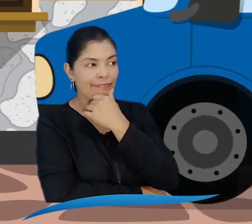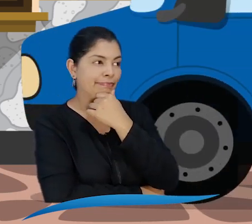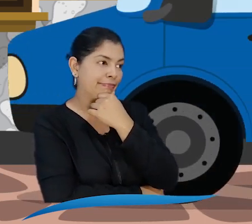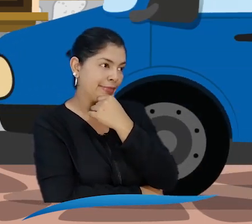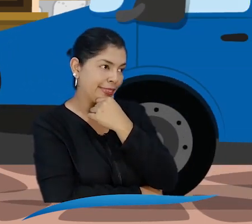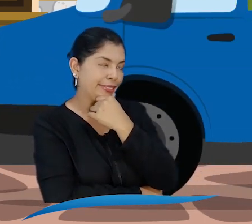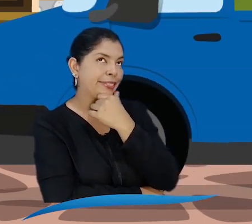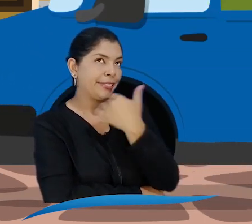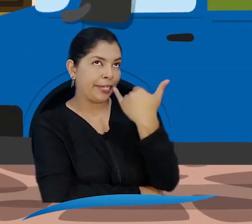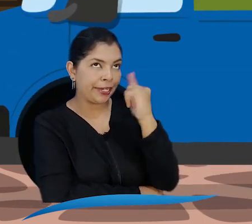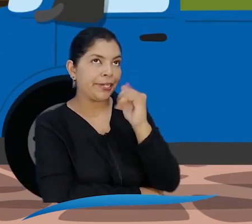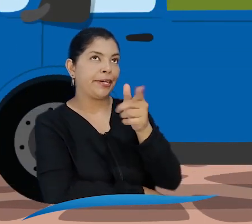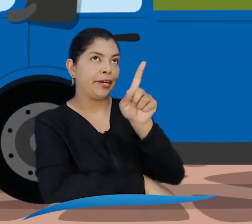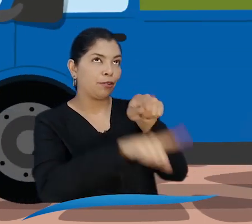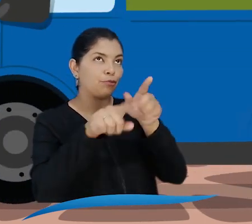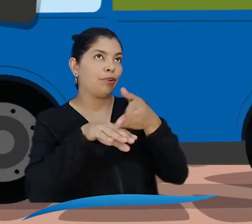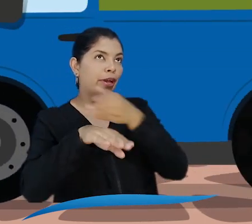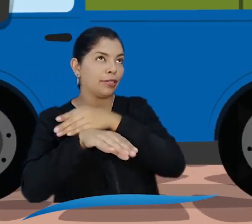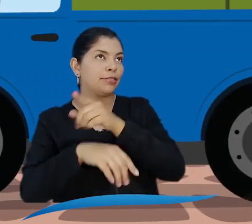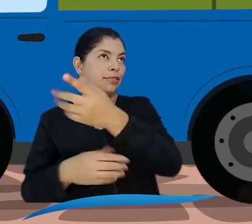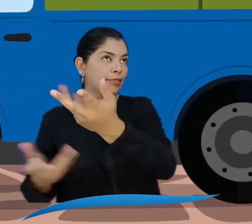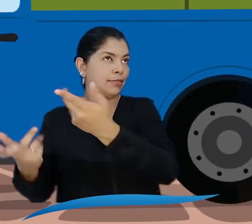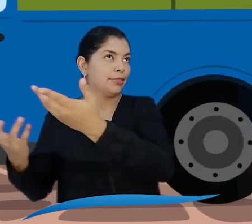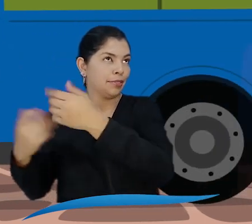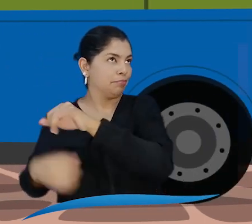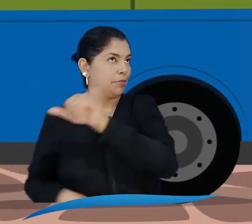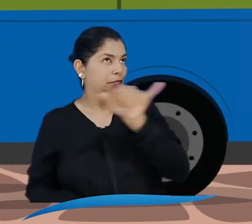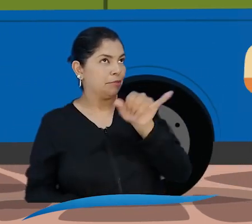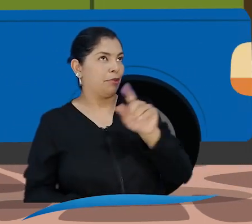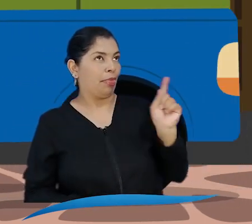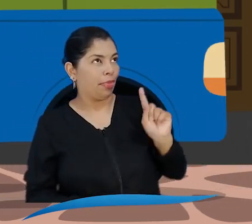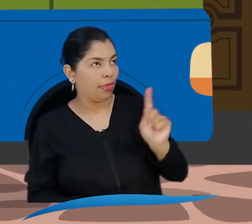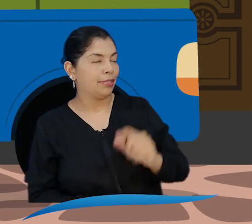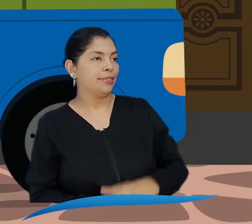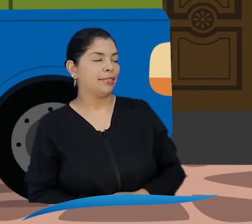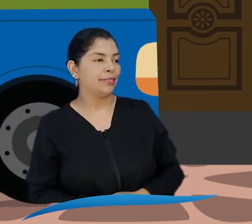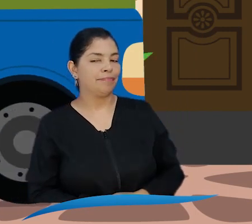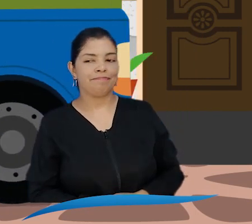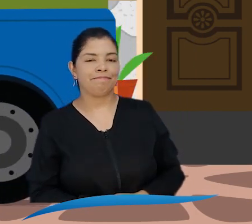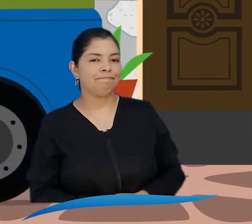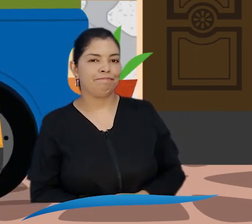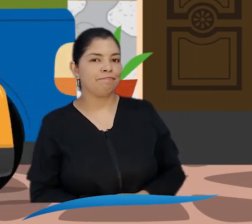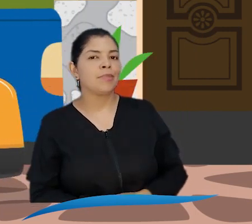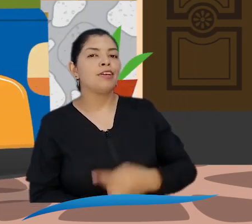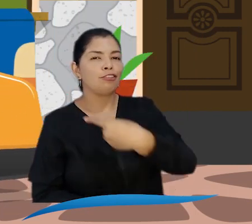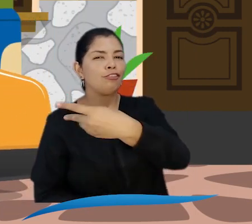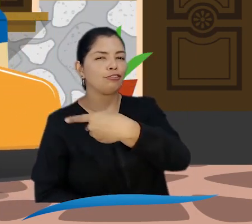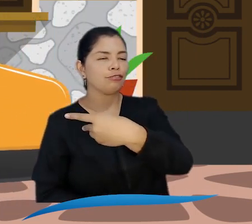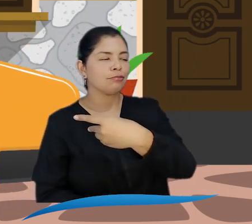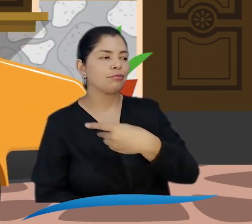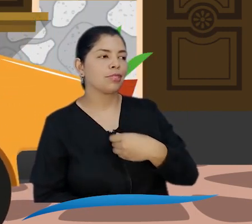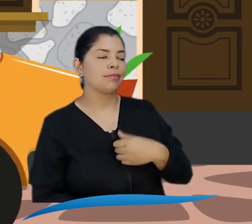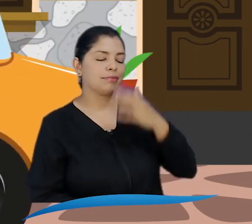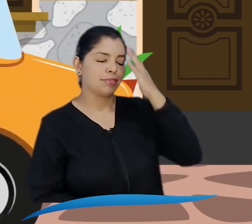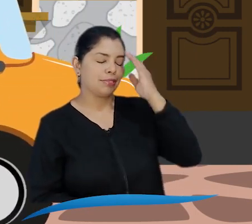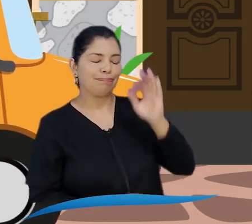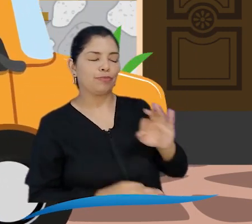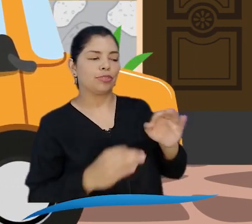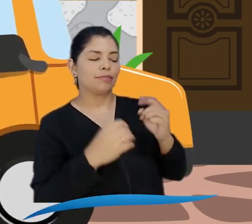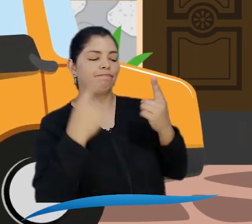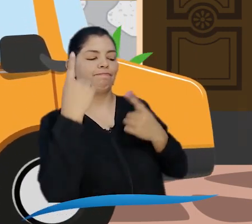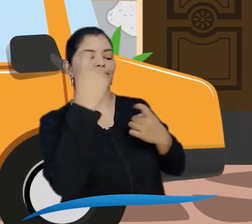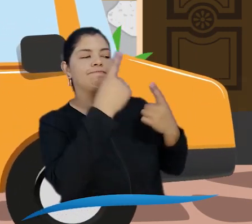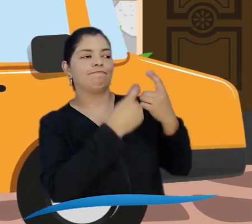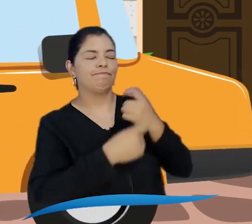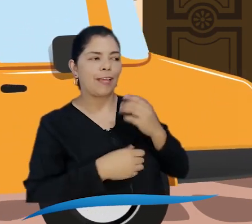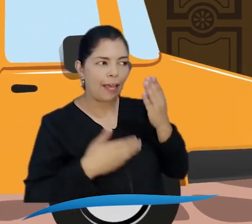Ellos saben muy bien que no porque los responsables digan que hay un comité, quiere decir que la cosa esté bien. No, señor. Ellos han aprendido que